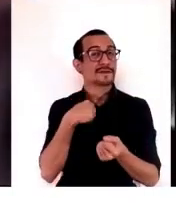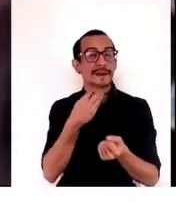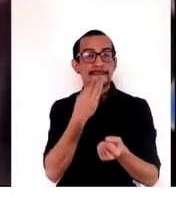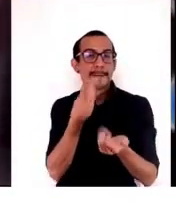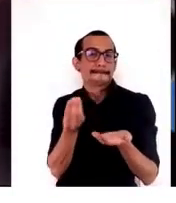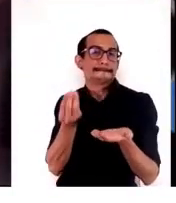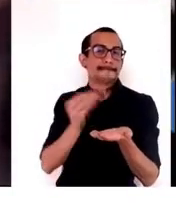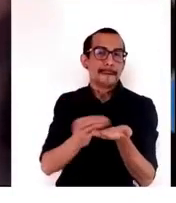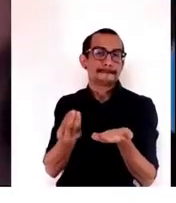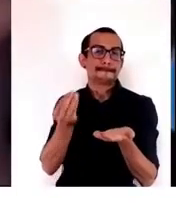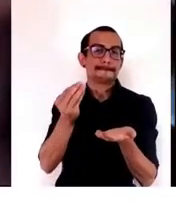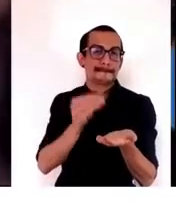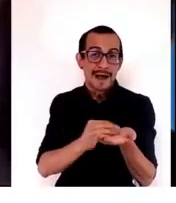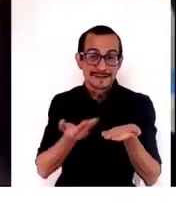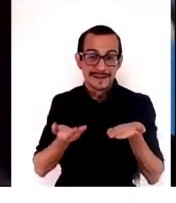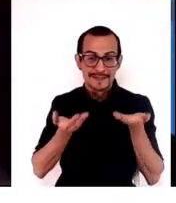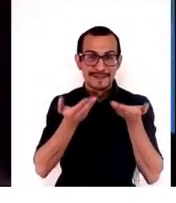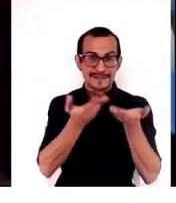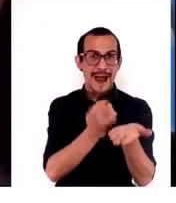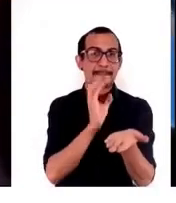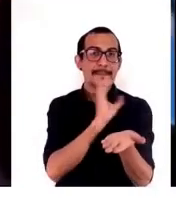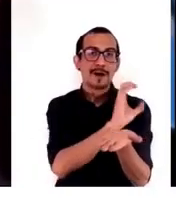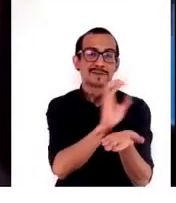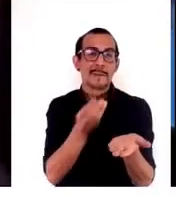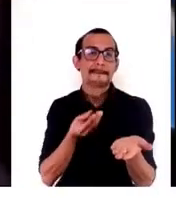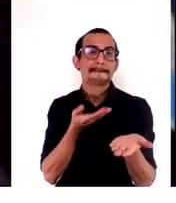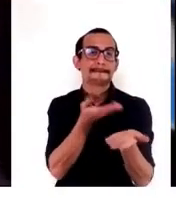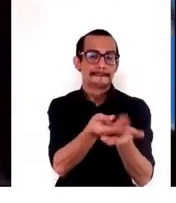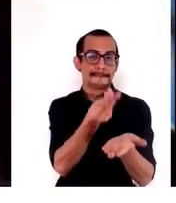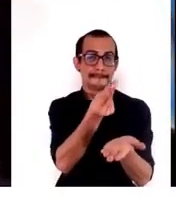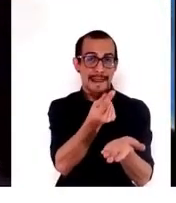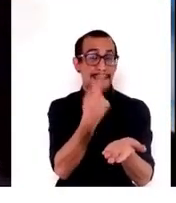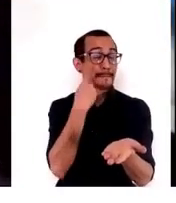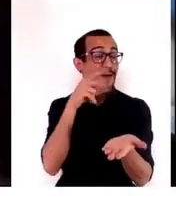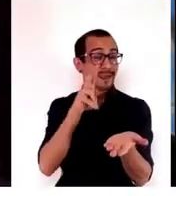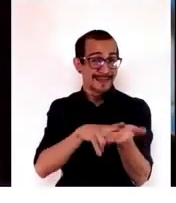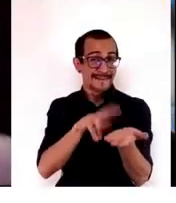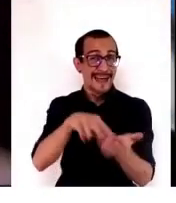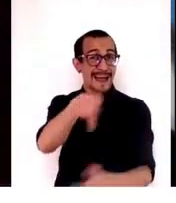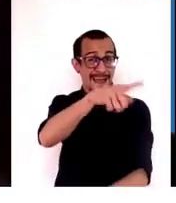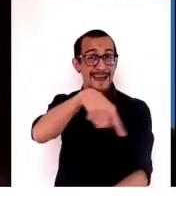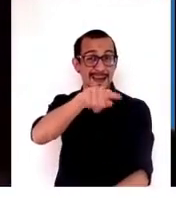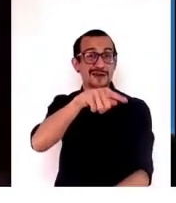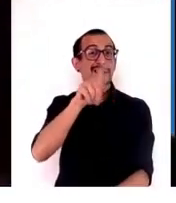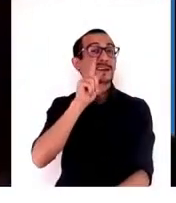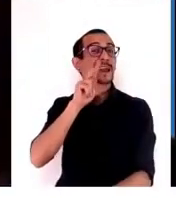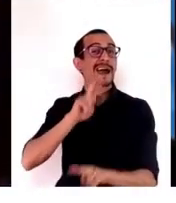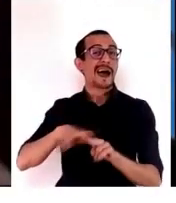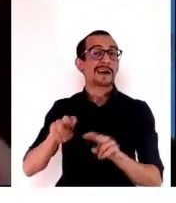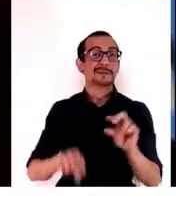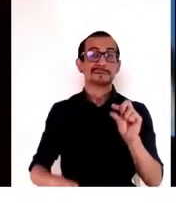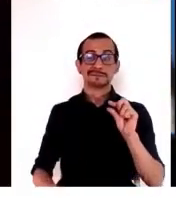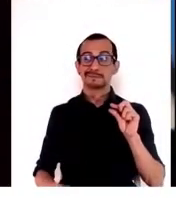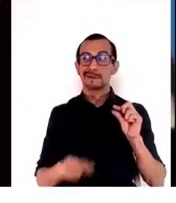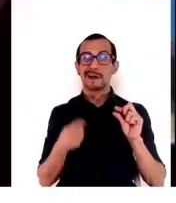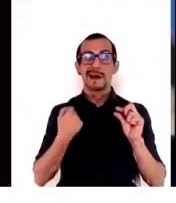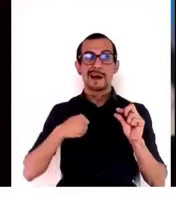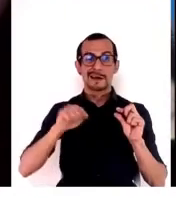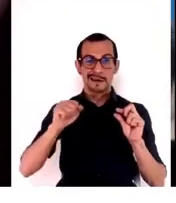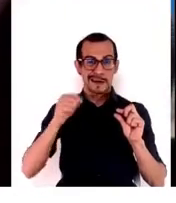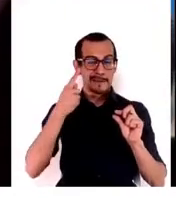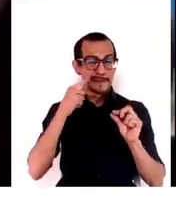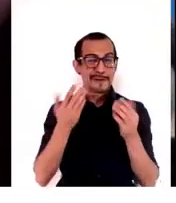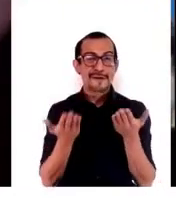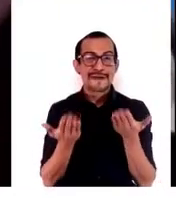los campesinos, porque de verdad es ellos que toman lo menos. Pero necesitamos al